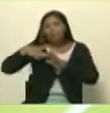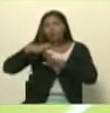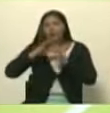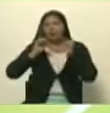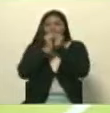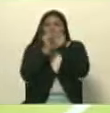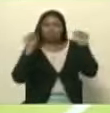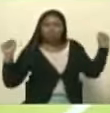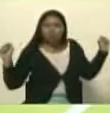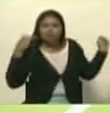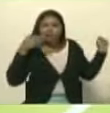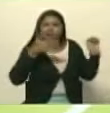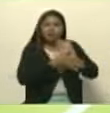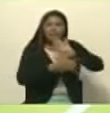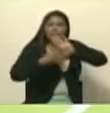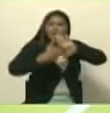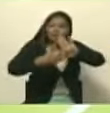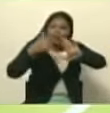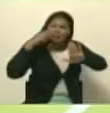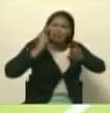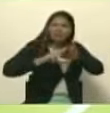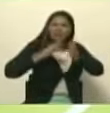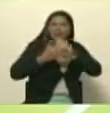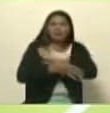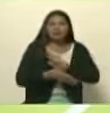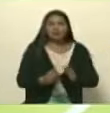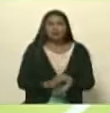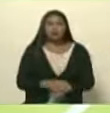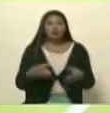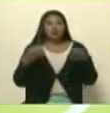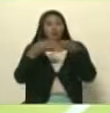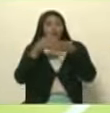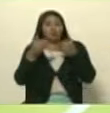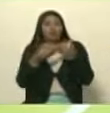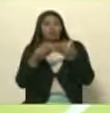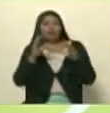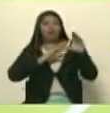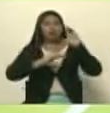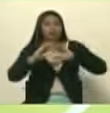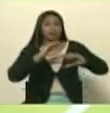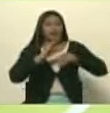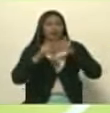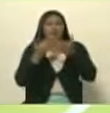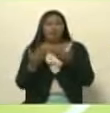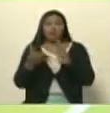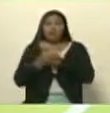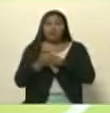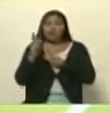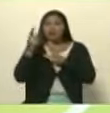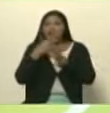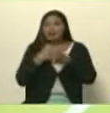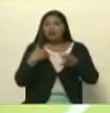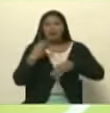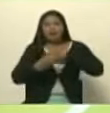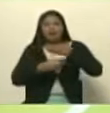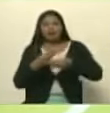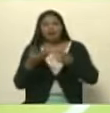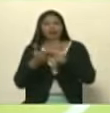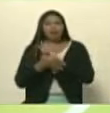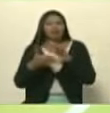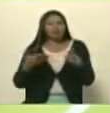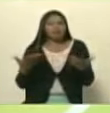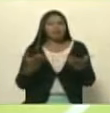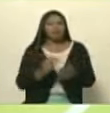cerco mediático que las grandes corporaciones, los grandes medios de comunicación habían tejido, no como